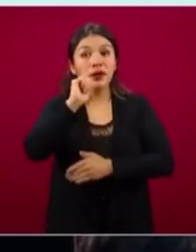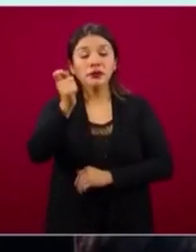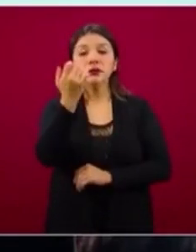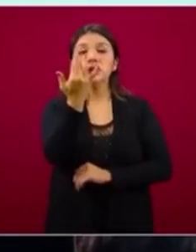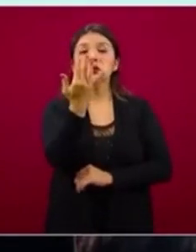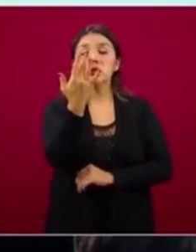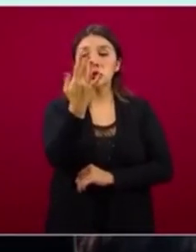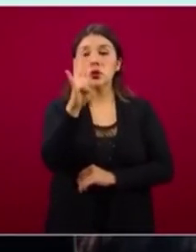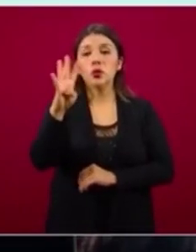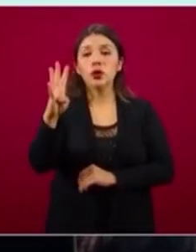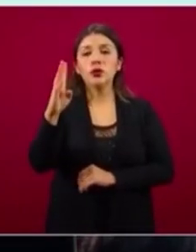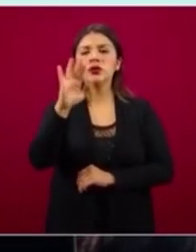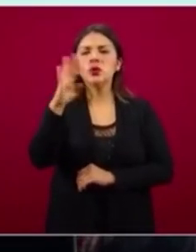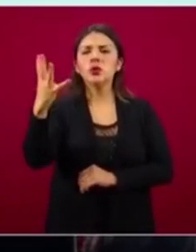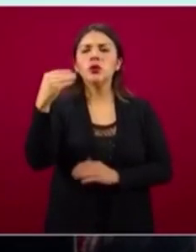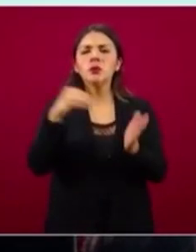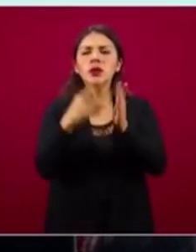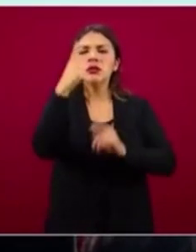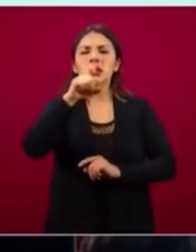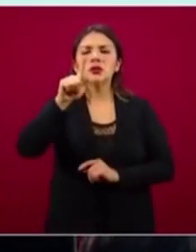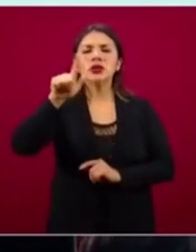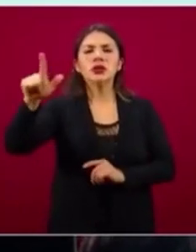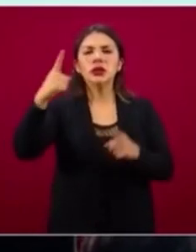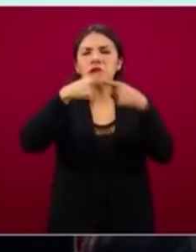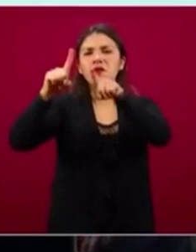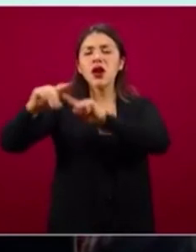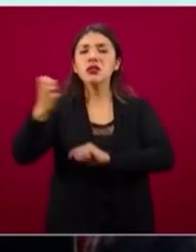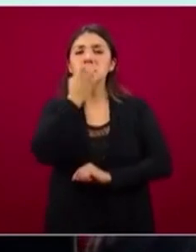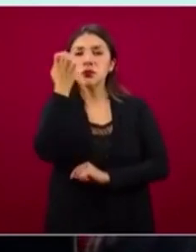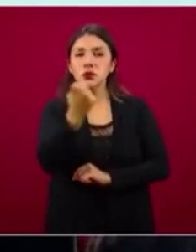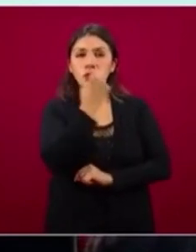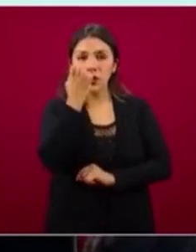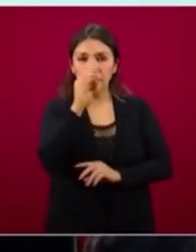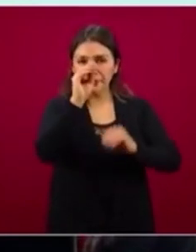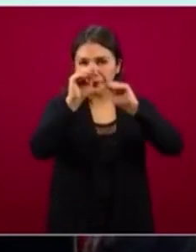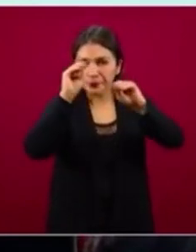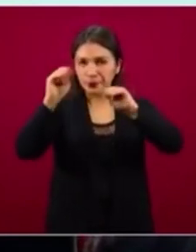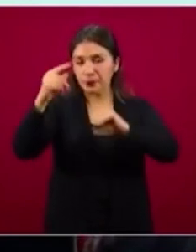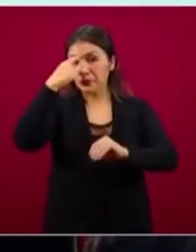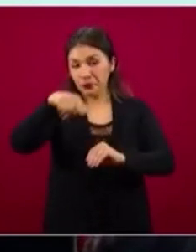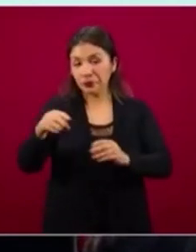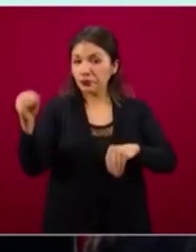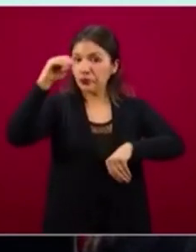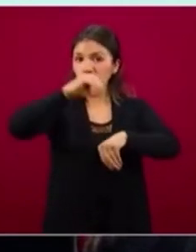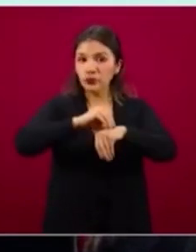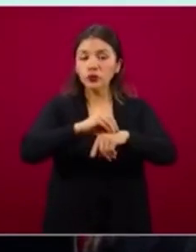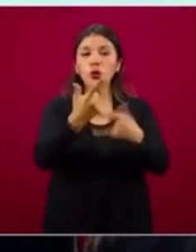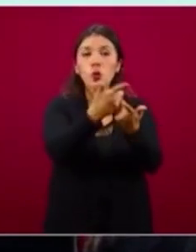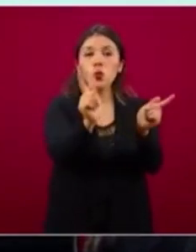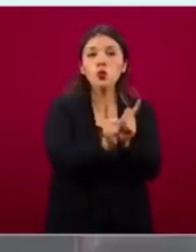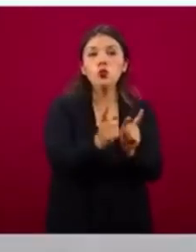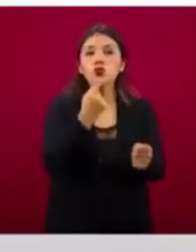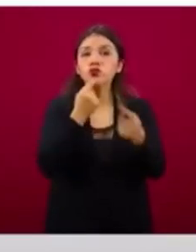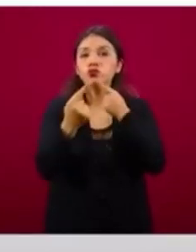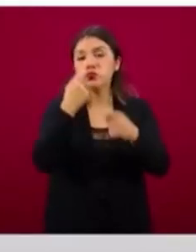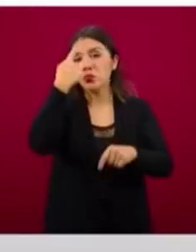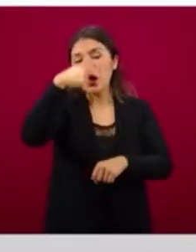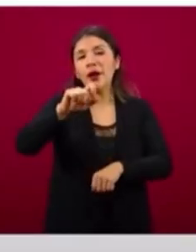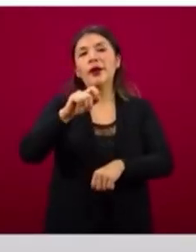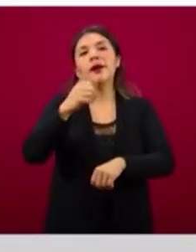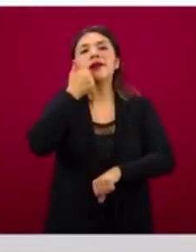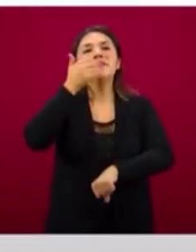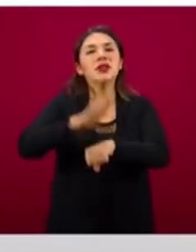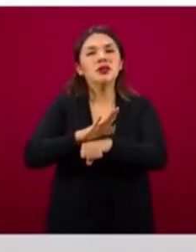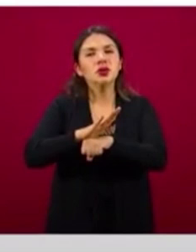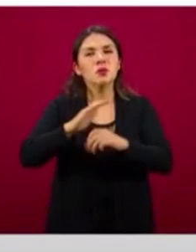177 escuelas para constituir comités escolares de administración